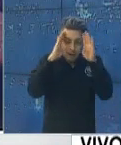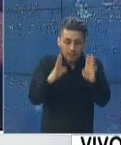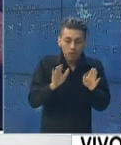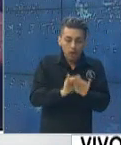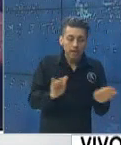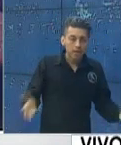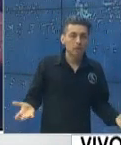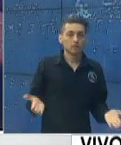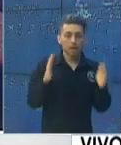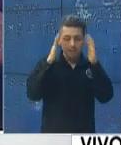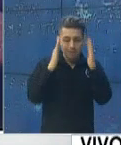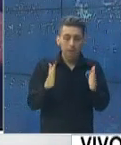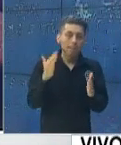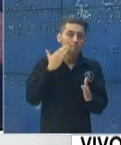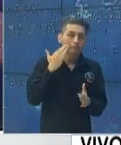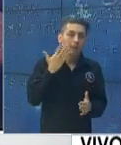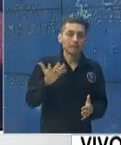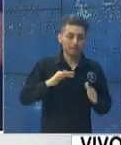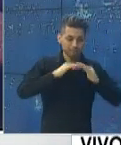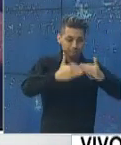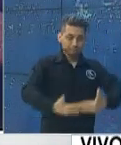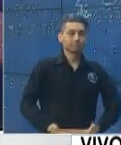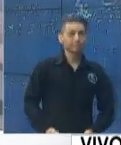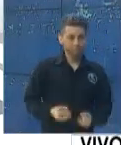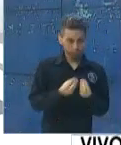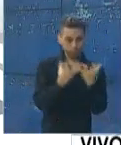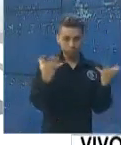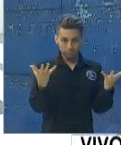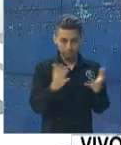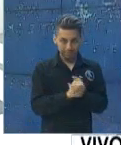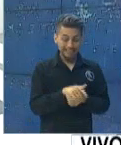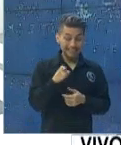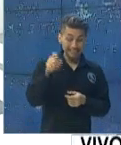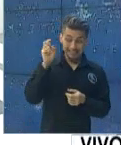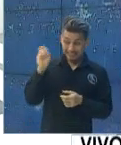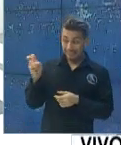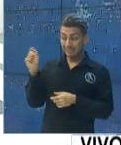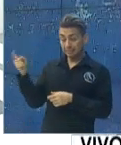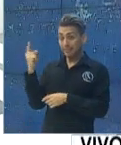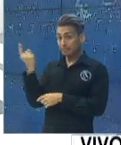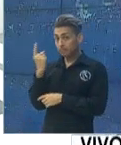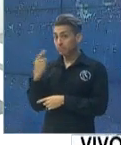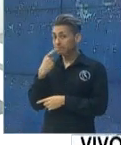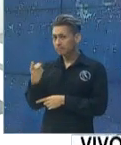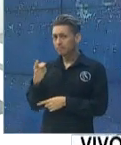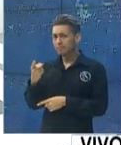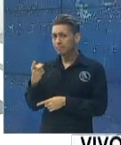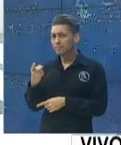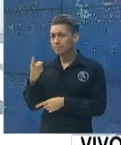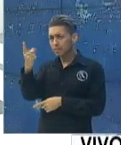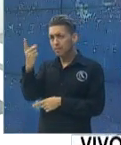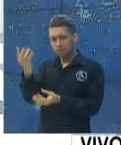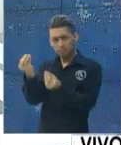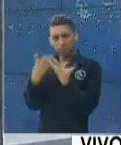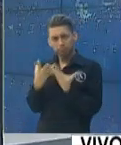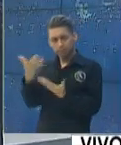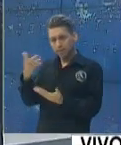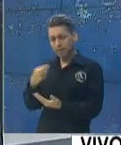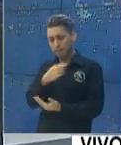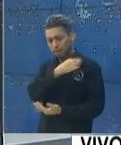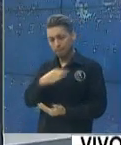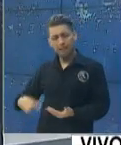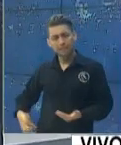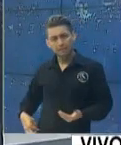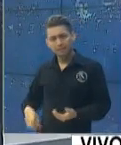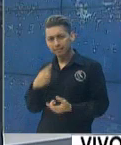de las madres, especialmente en las maternidades. Ese tema es muy importante. De hecho, acabamos de escuchar al presidente de lo que